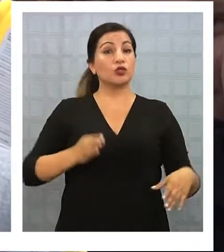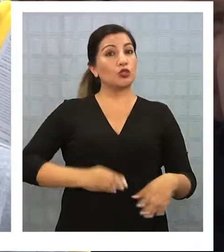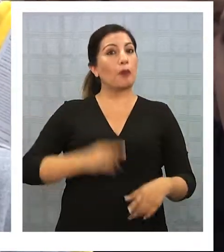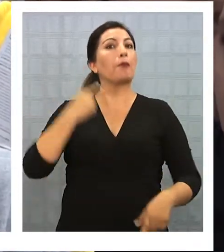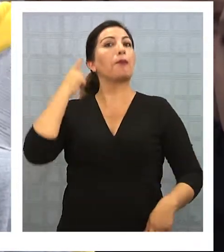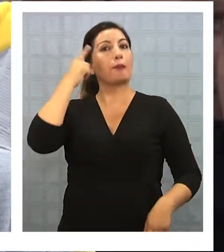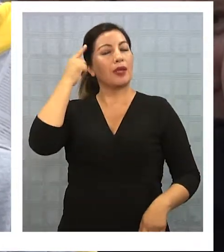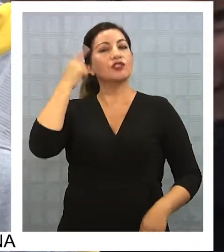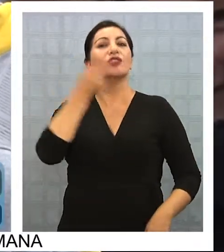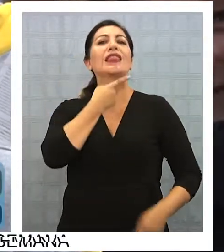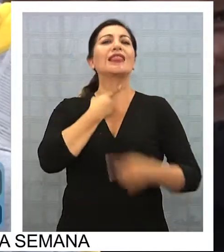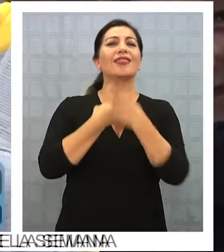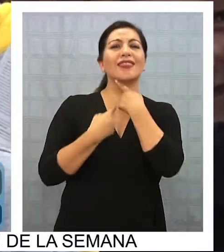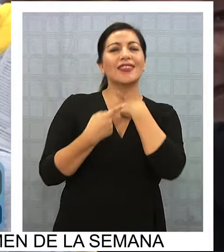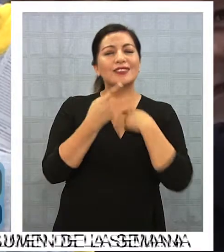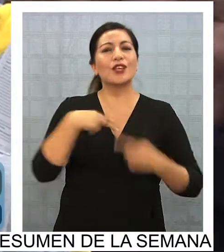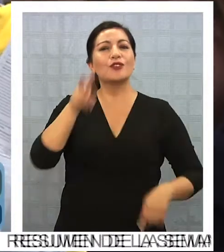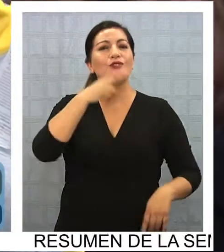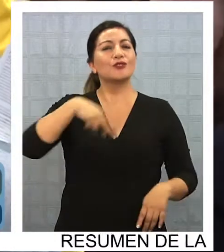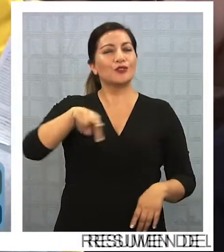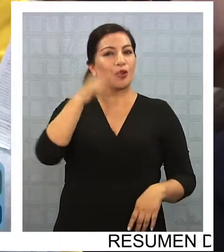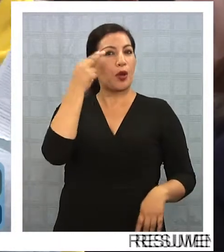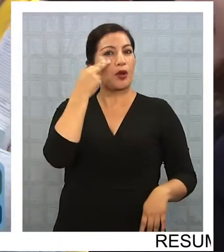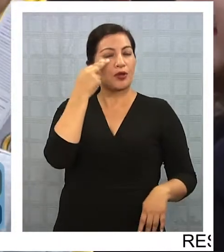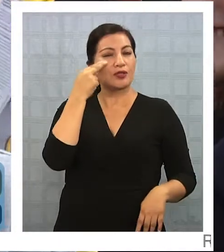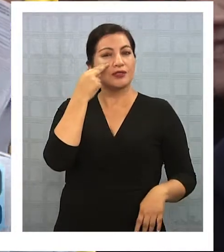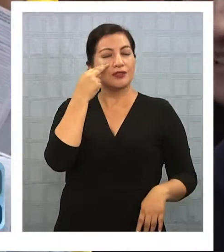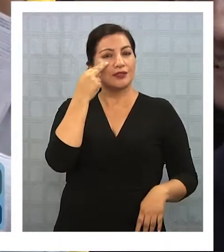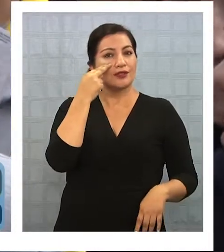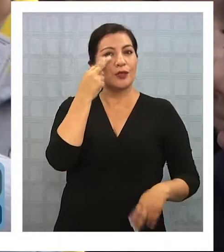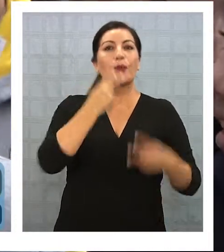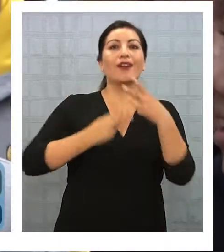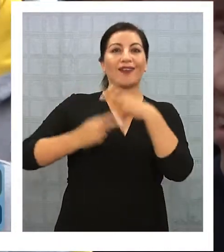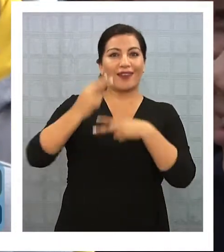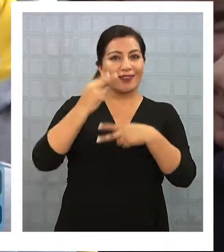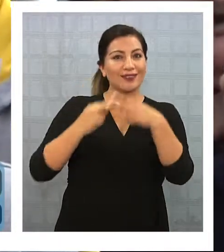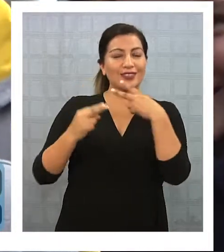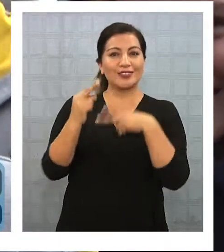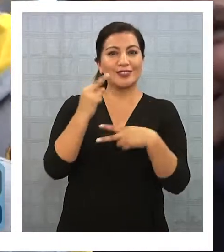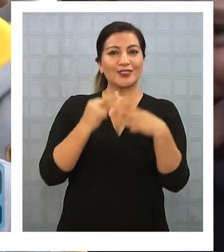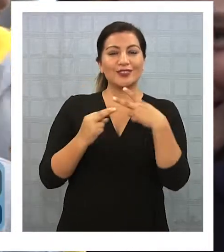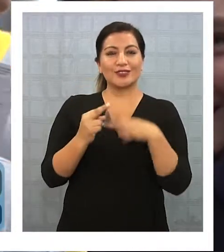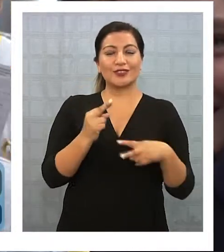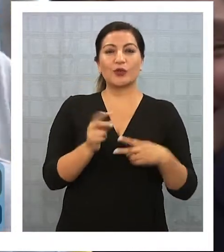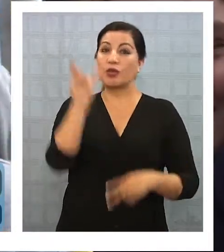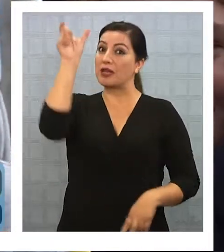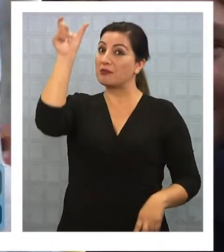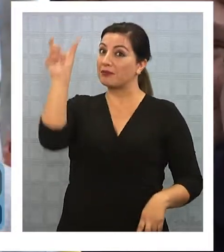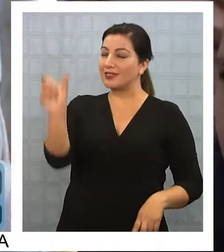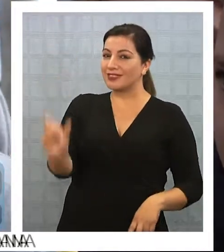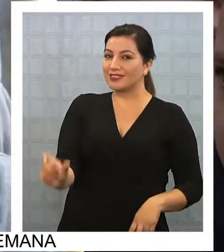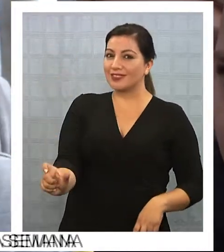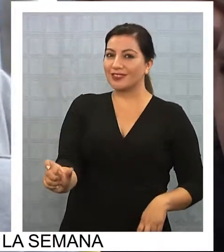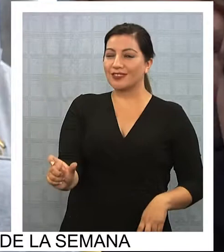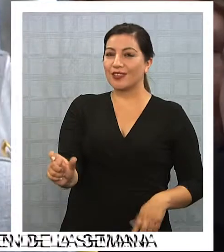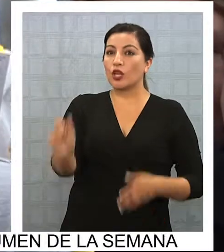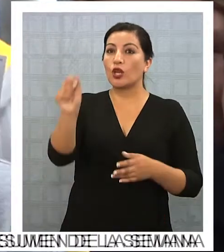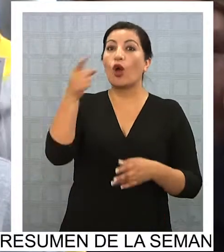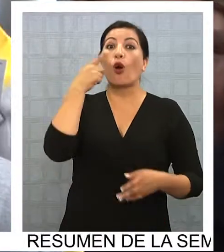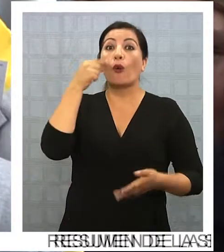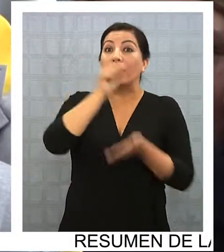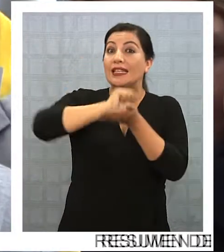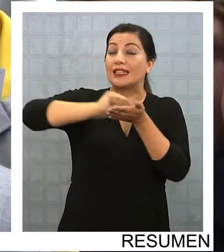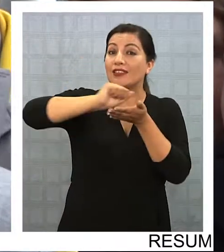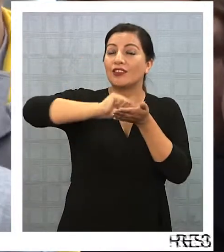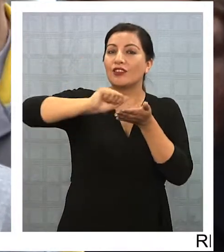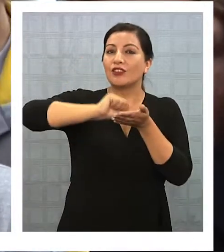bastante interesante porque fuimos conociendo la historia de un personaje, de un escritor,